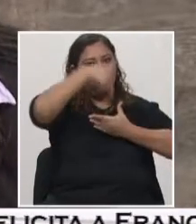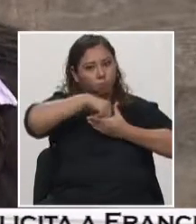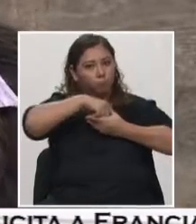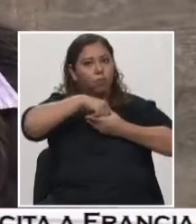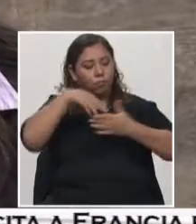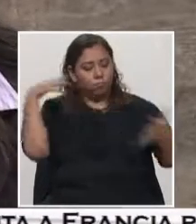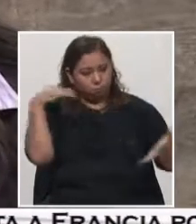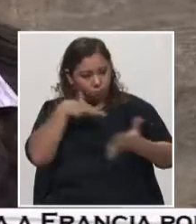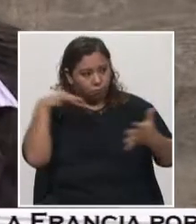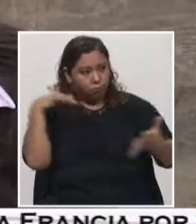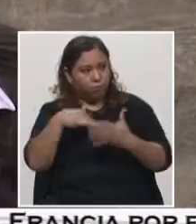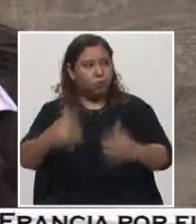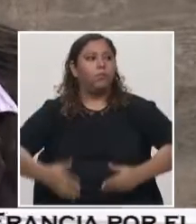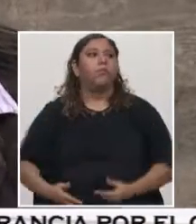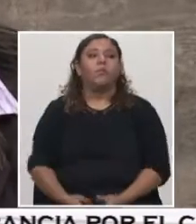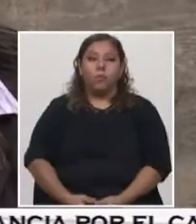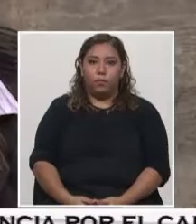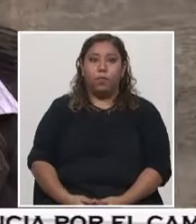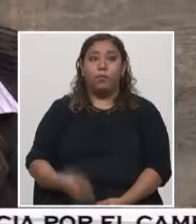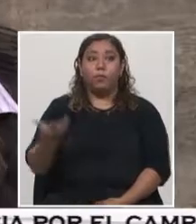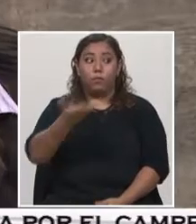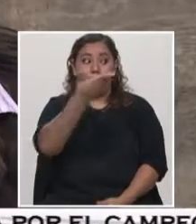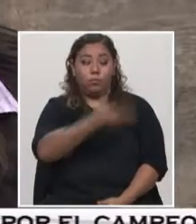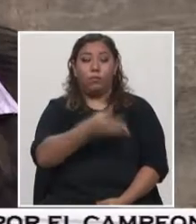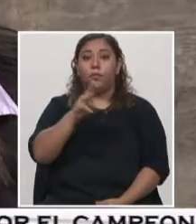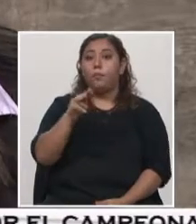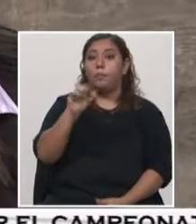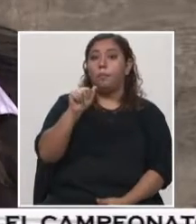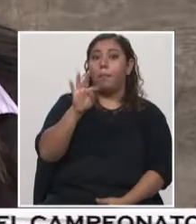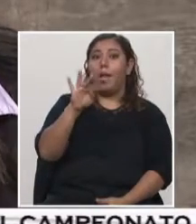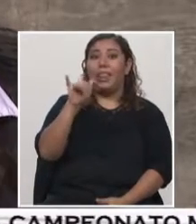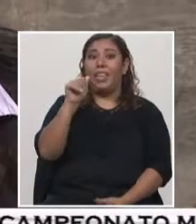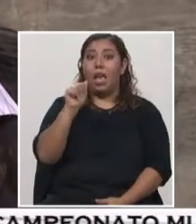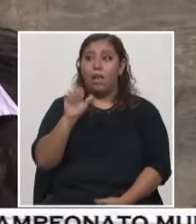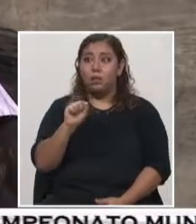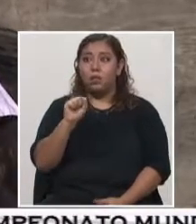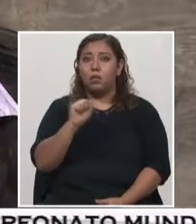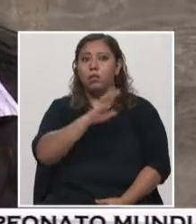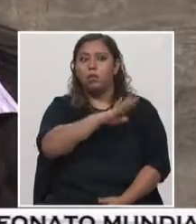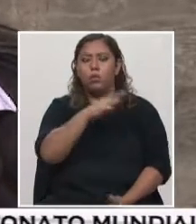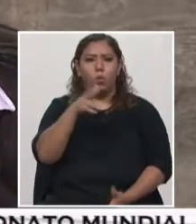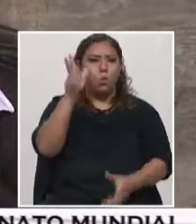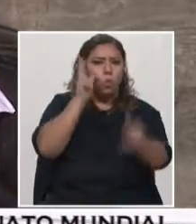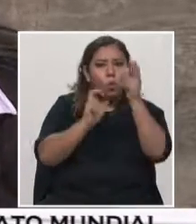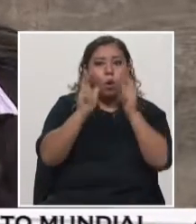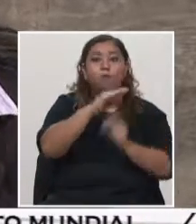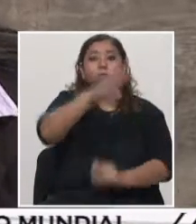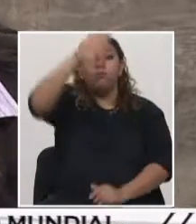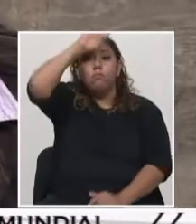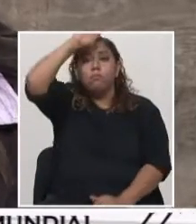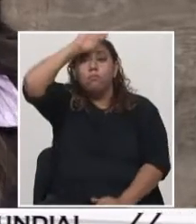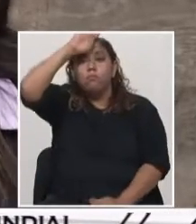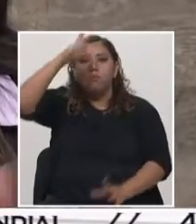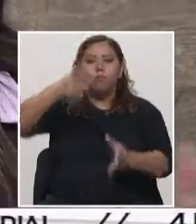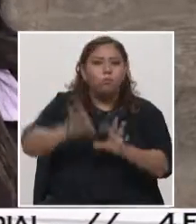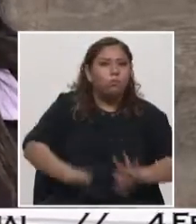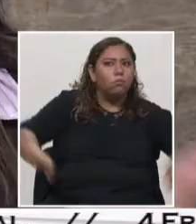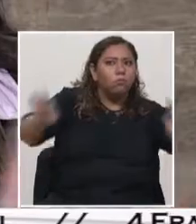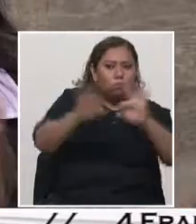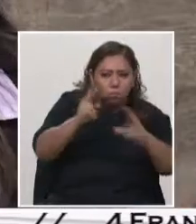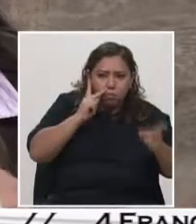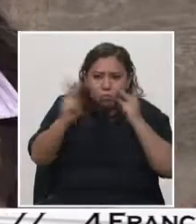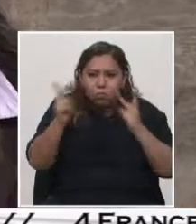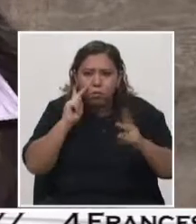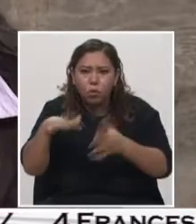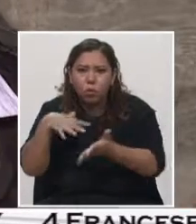para don César Macías viene a ser también una herramienta, la geología, muy importante para el desarrollo de lo que